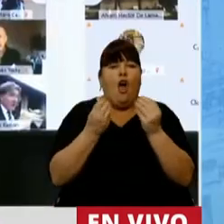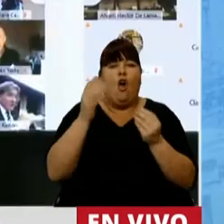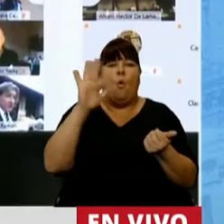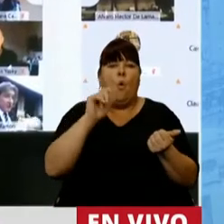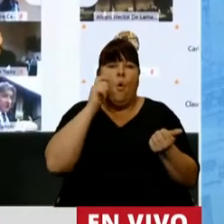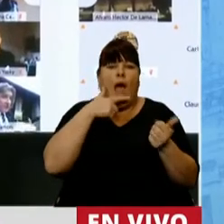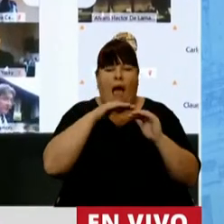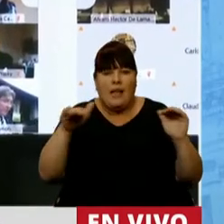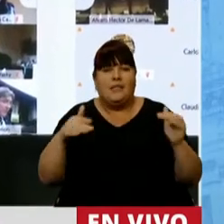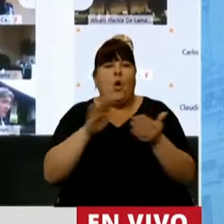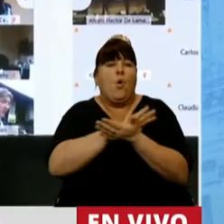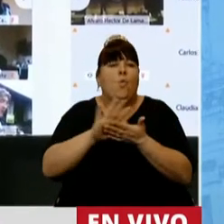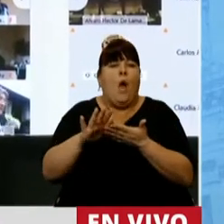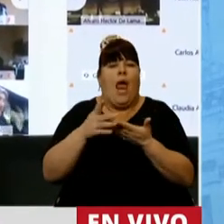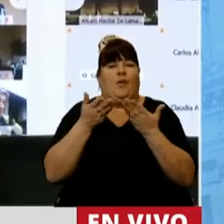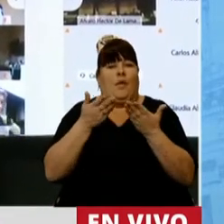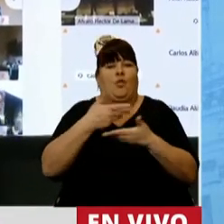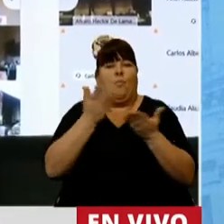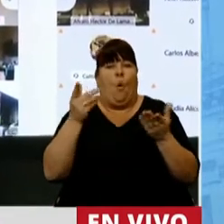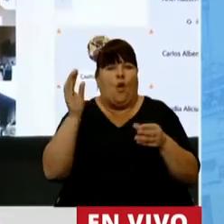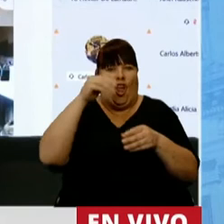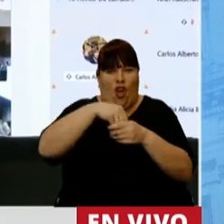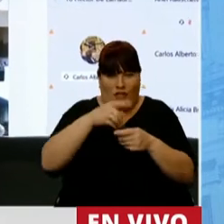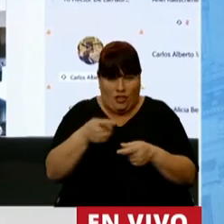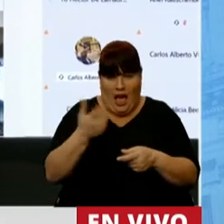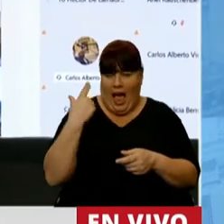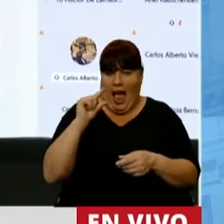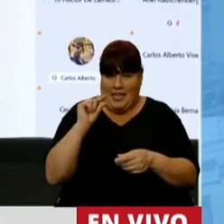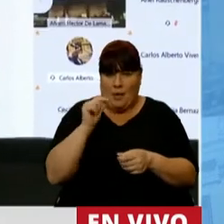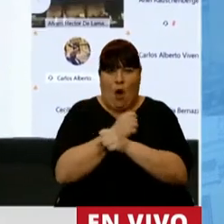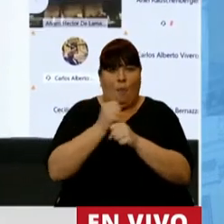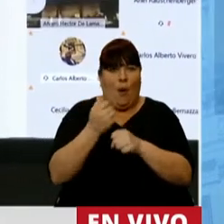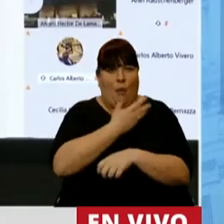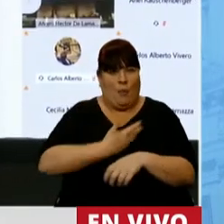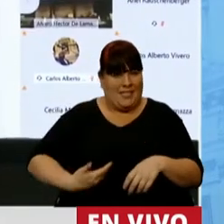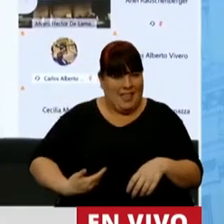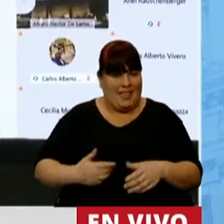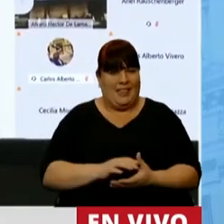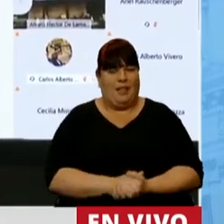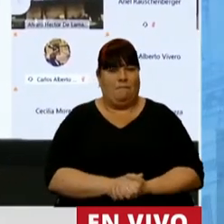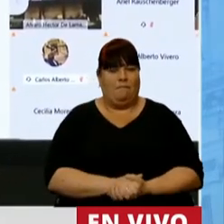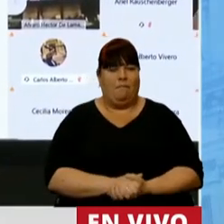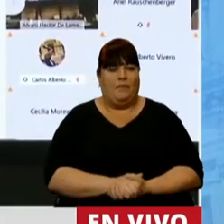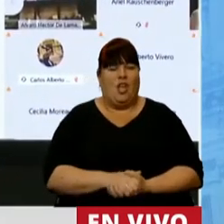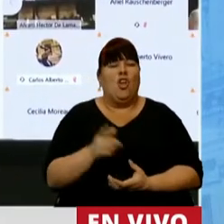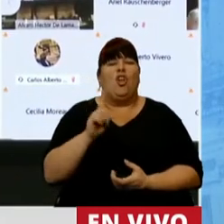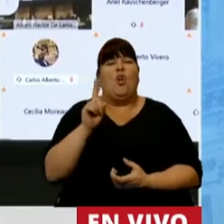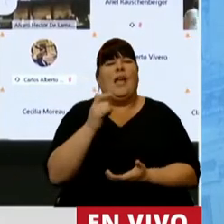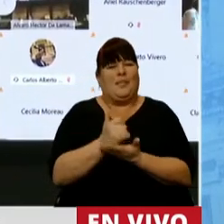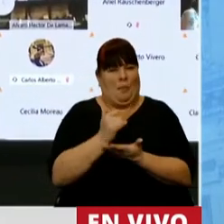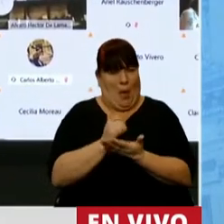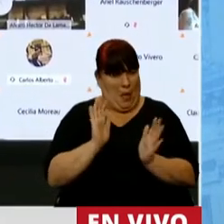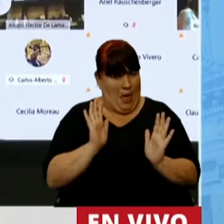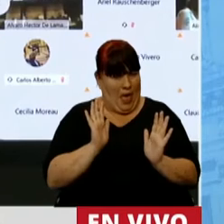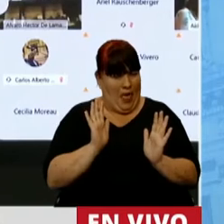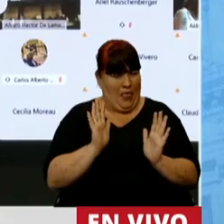servicios públicos y de los nuevos servicios públicos de competencia que hace muy poquito aprobó el Presidente de la Nación. Y esto no es un tema menor.